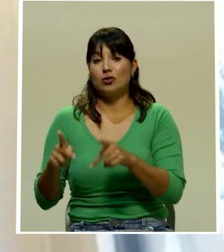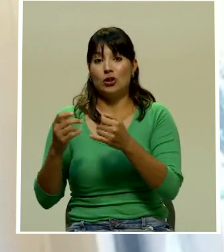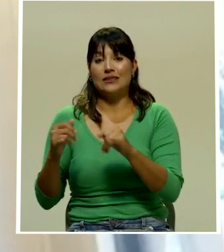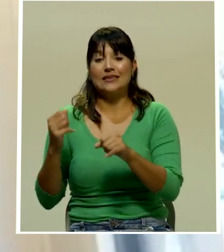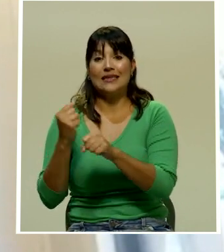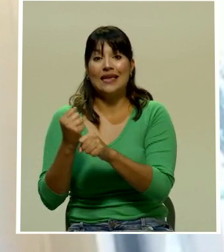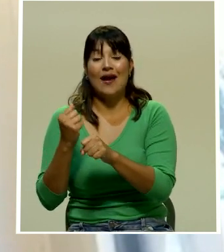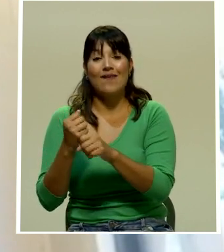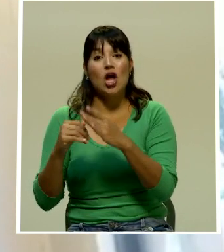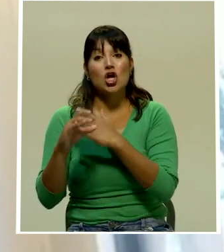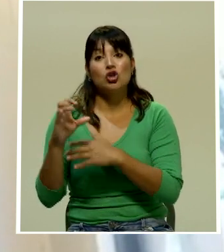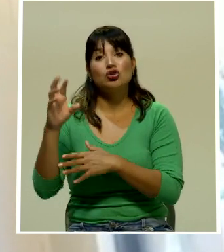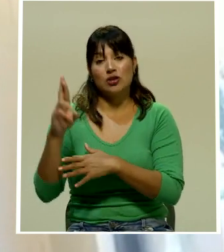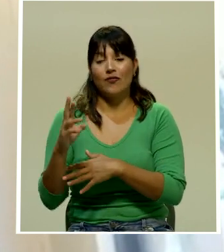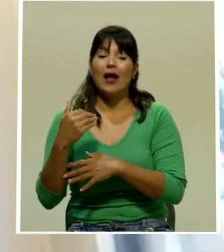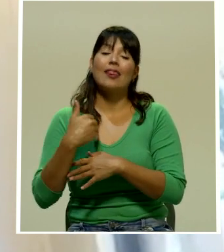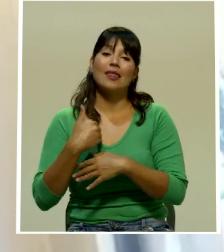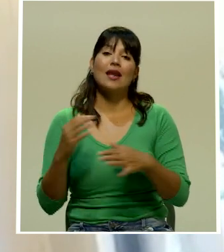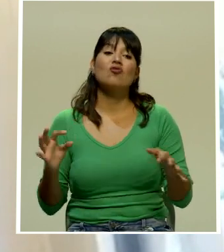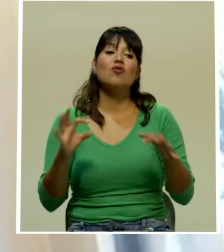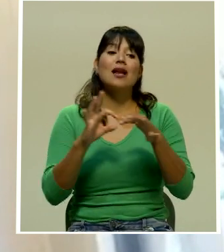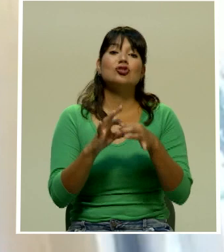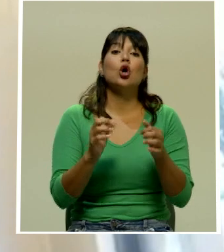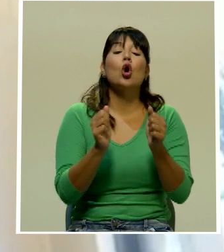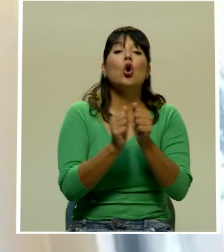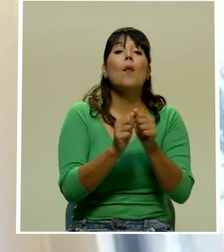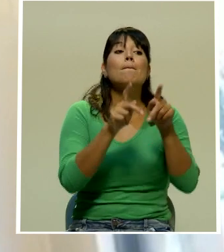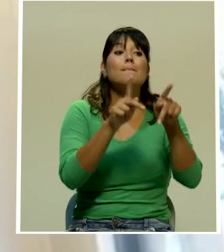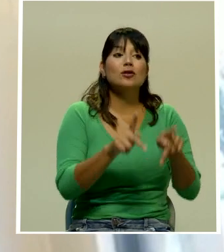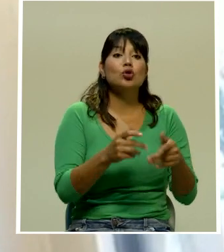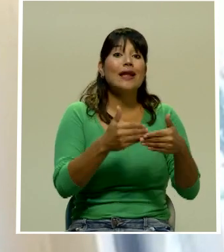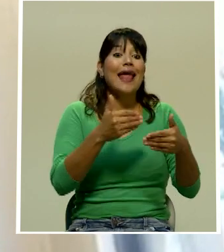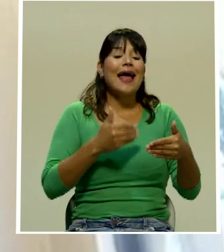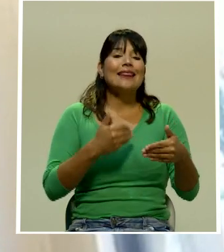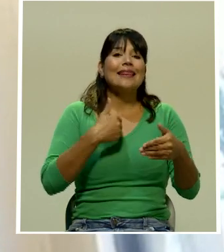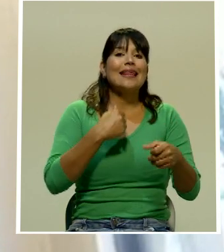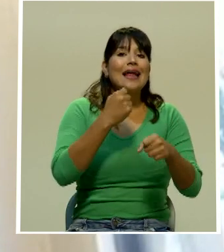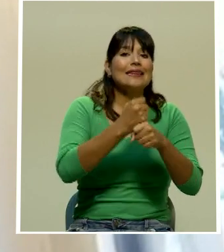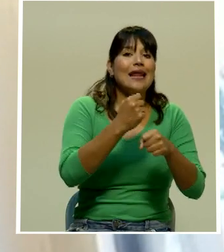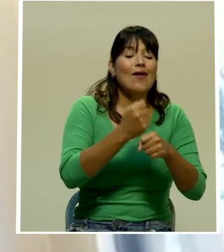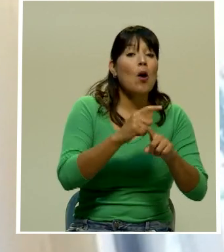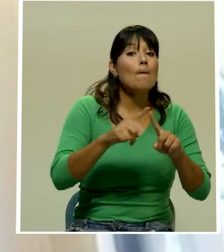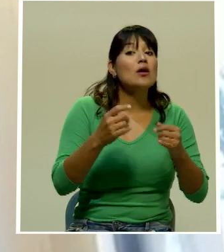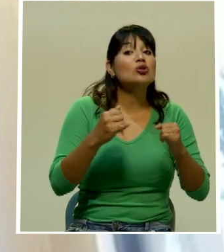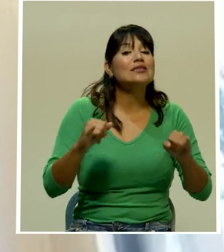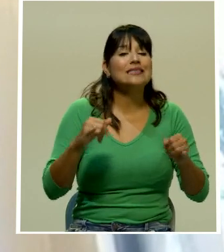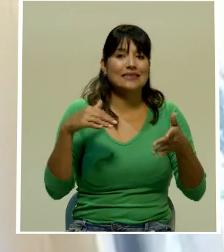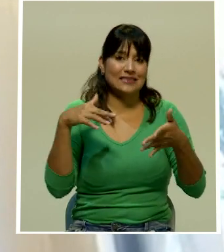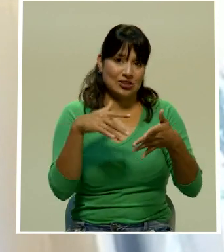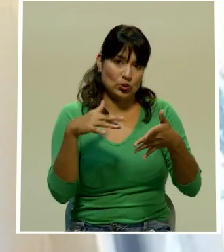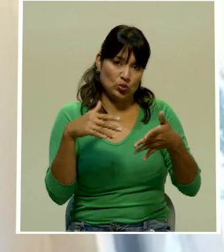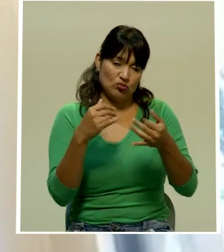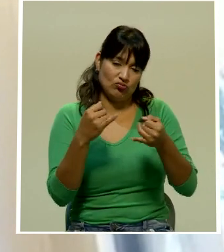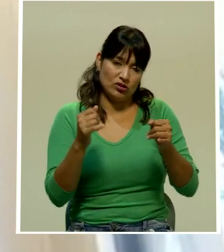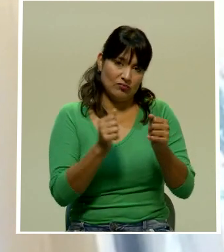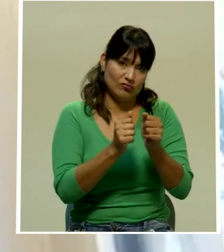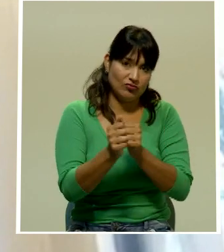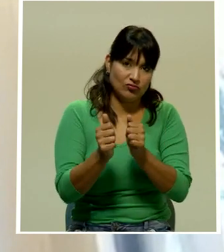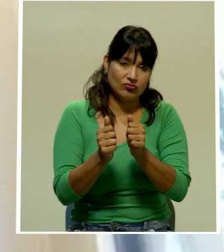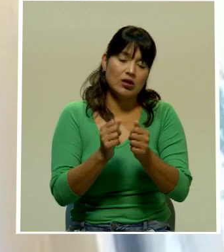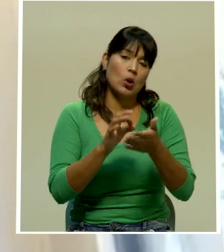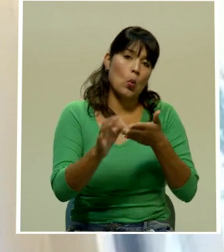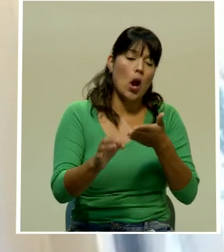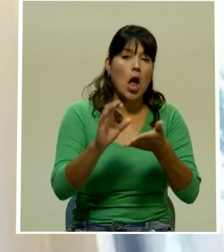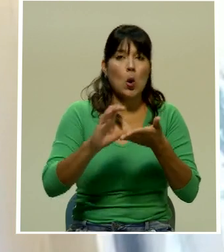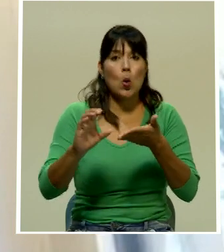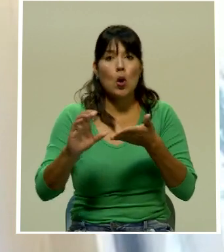recientemente es de población que tenía trabajos no calificados. Muchas de ellas desempeñando labores antes de la